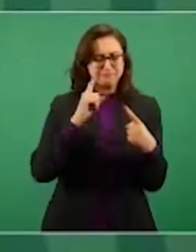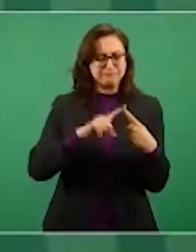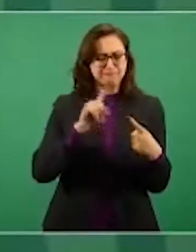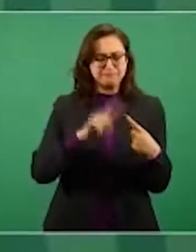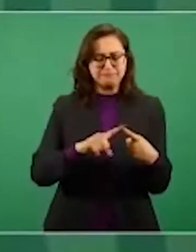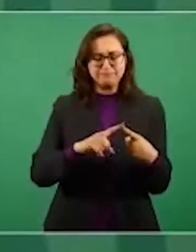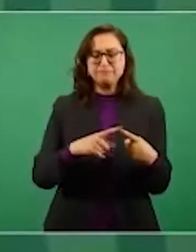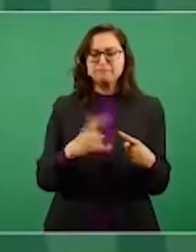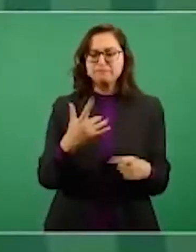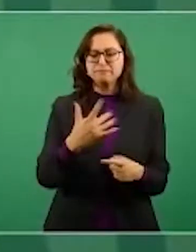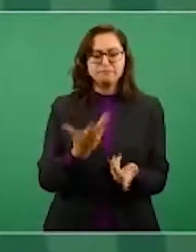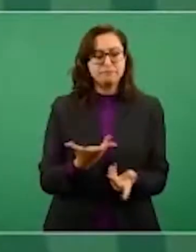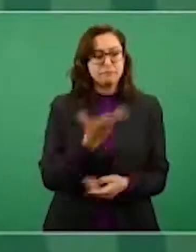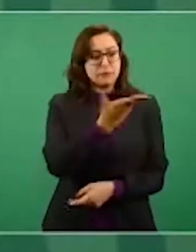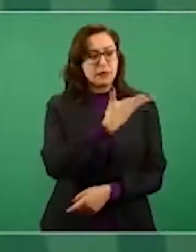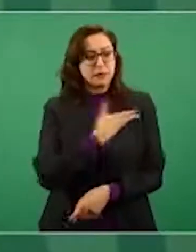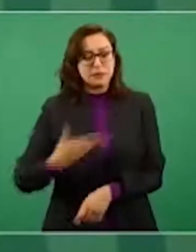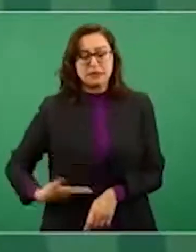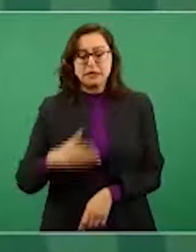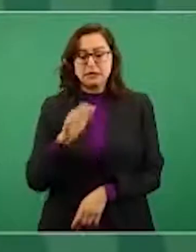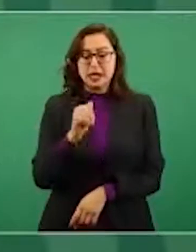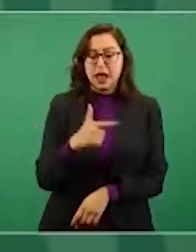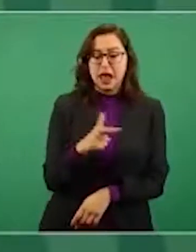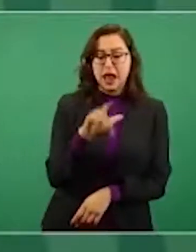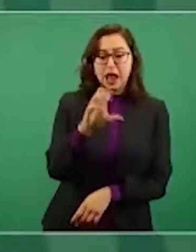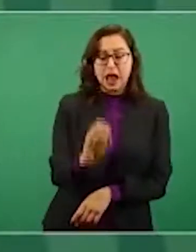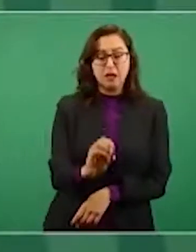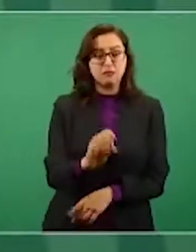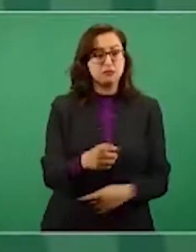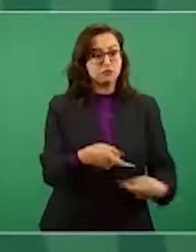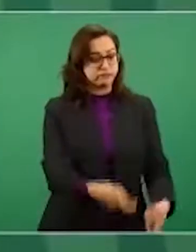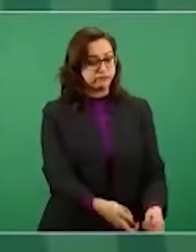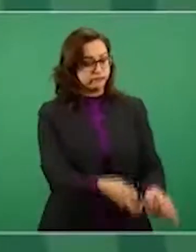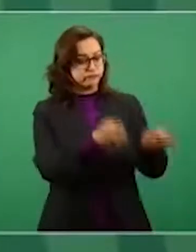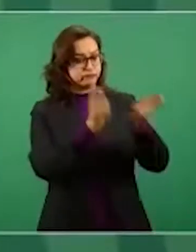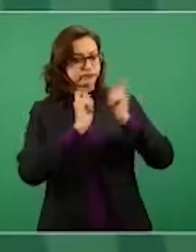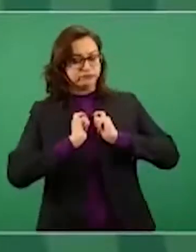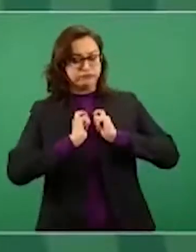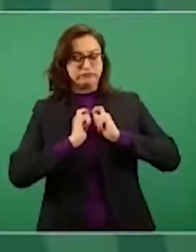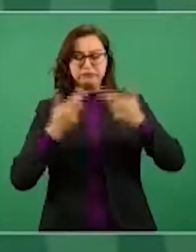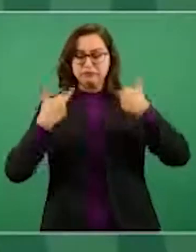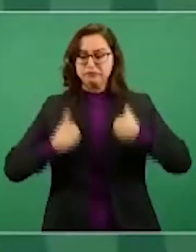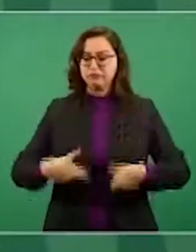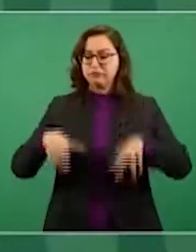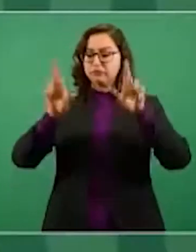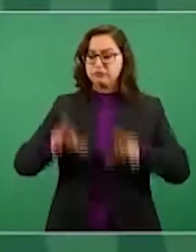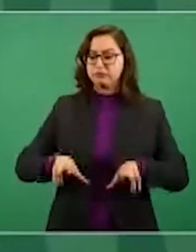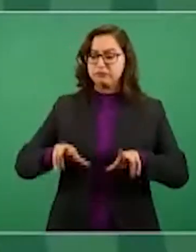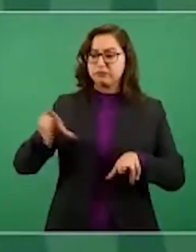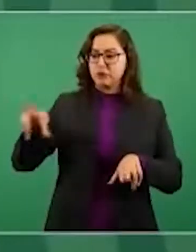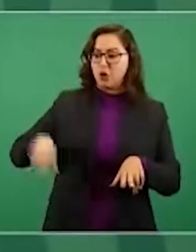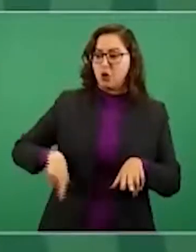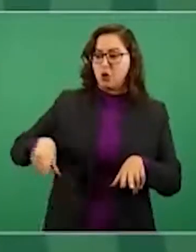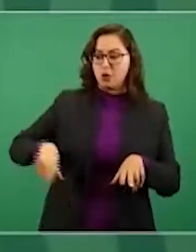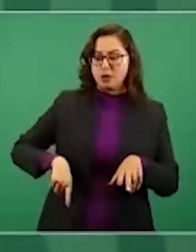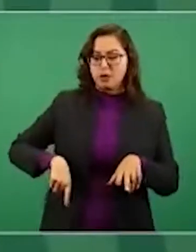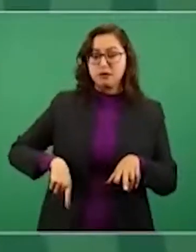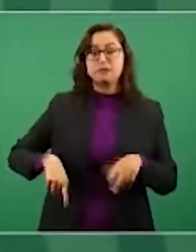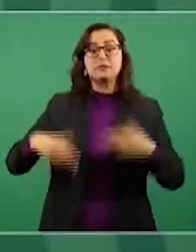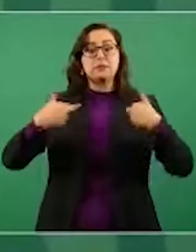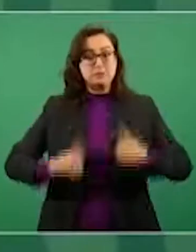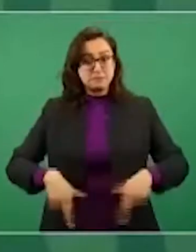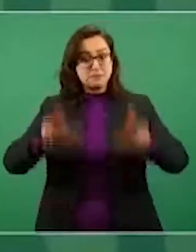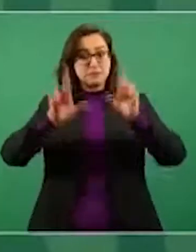presidente Andrés Manuel López Obrador, representante del gobierno, del propio presidente